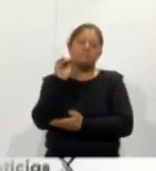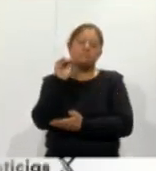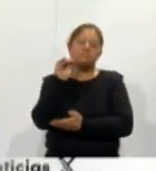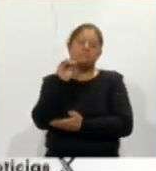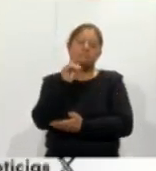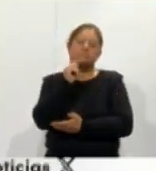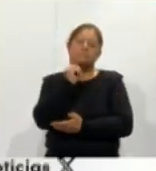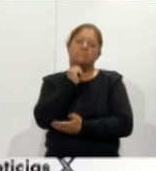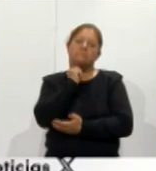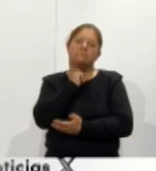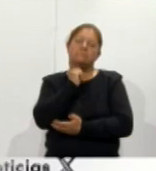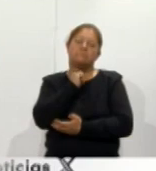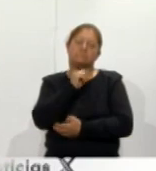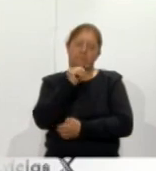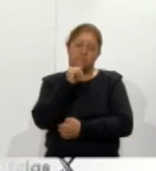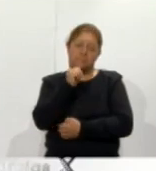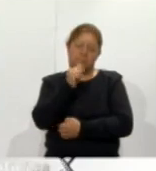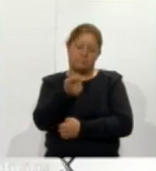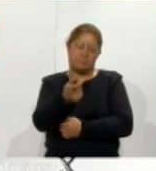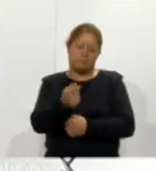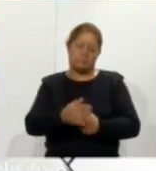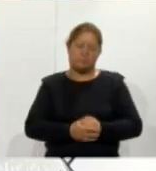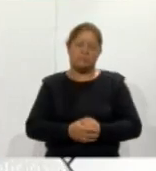Victoria Flores Coracid Noticias